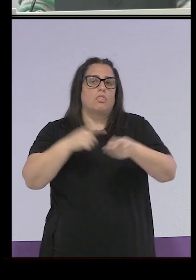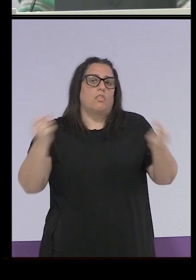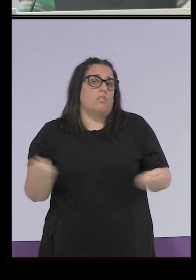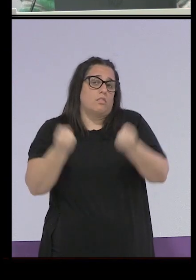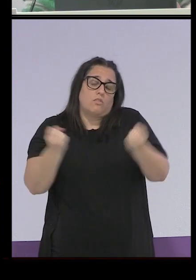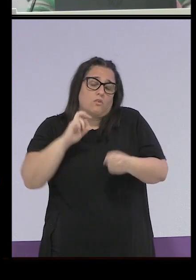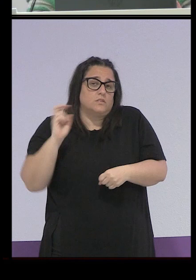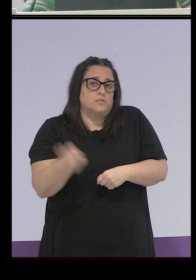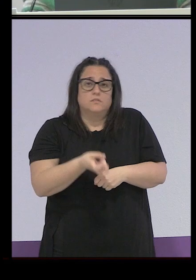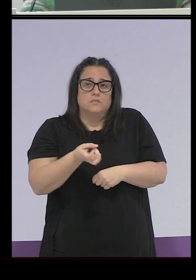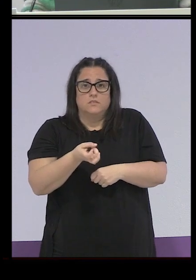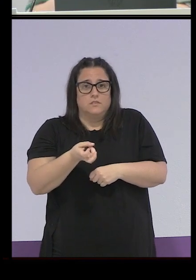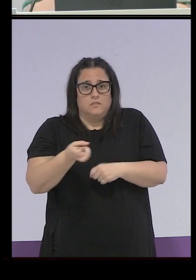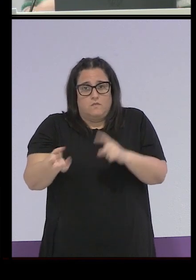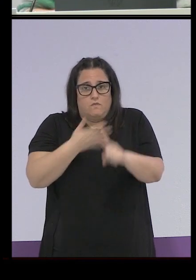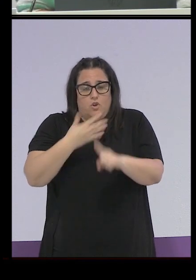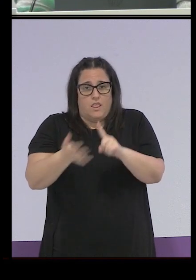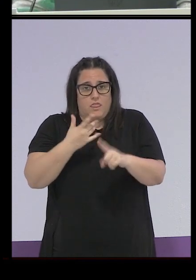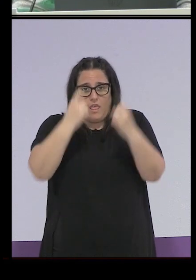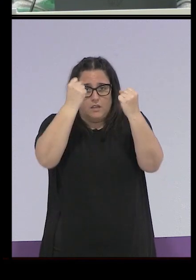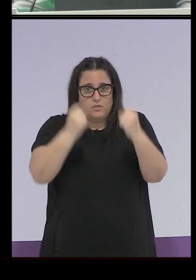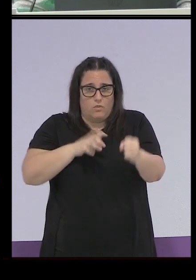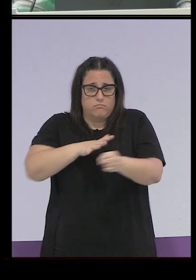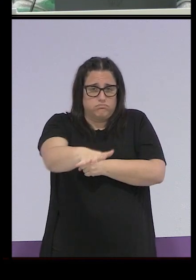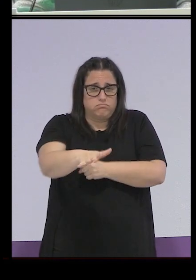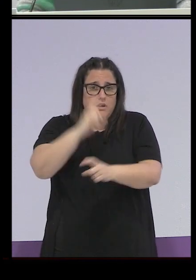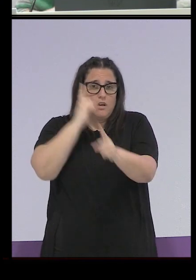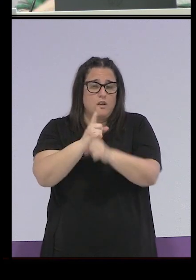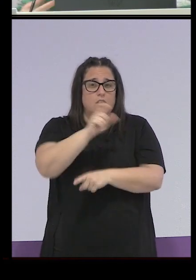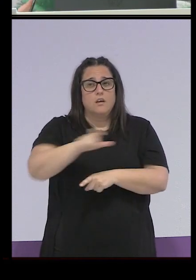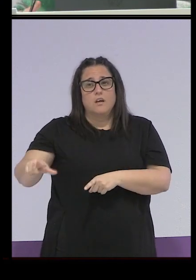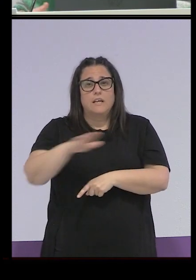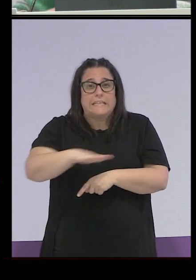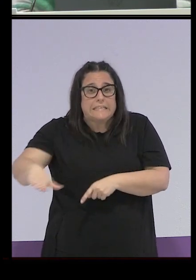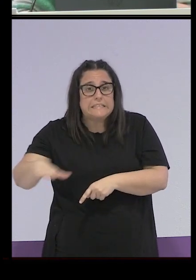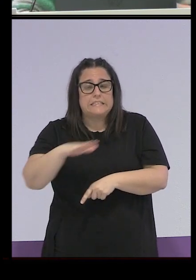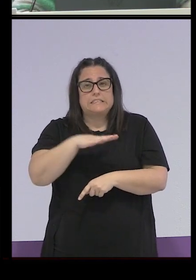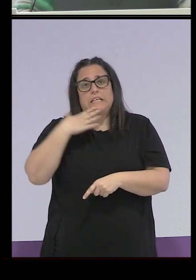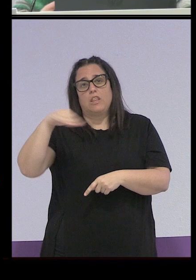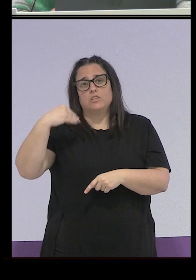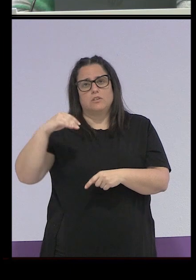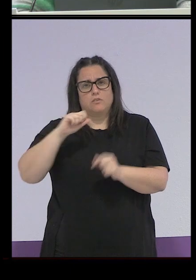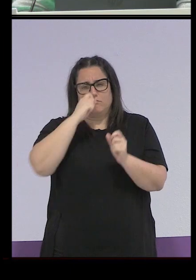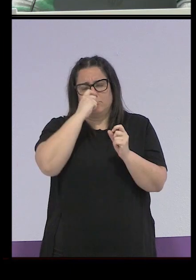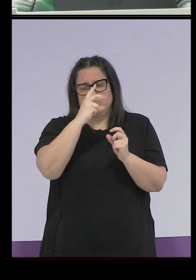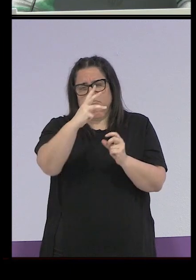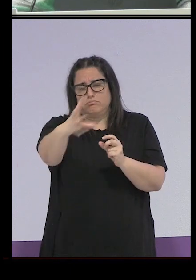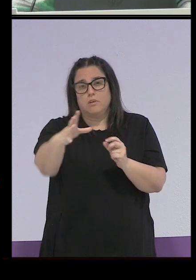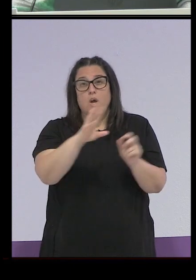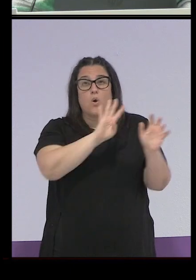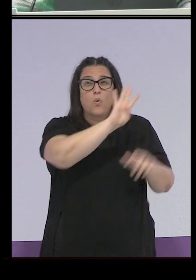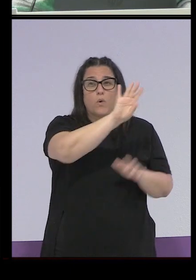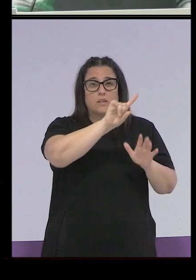de violencia institucional contra las niñas y las adolescentes durante muchísimos años, desde el 41 hasta el